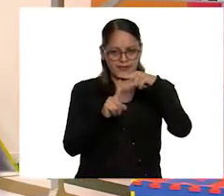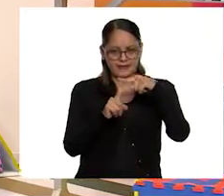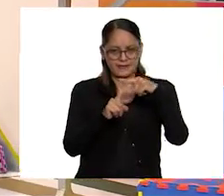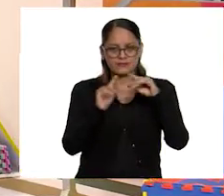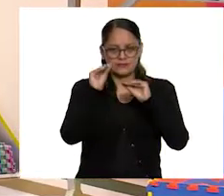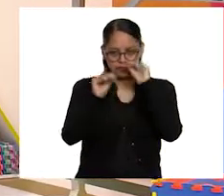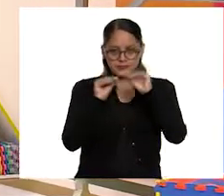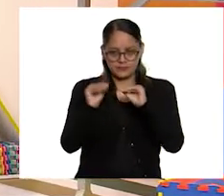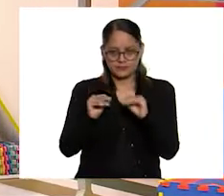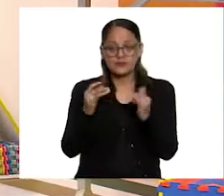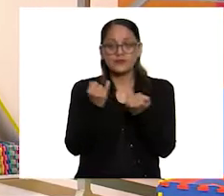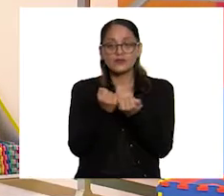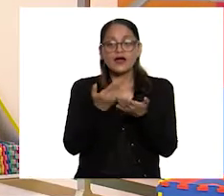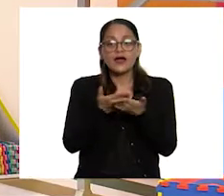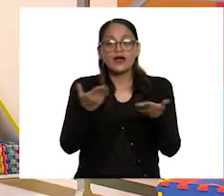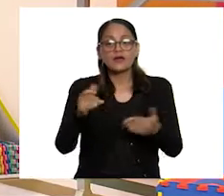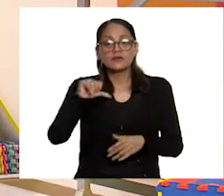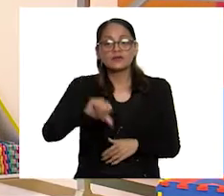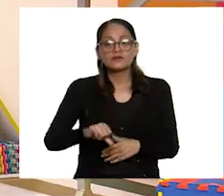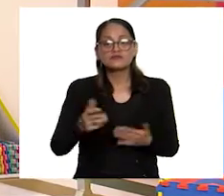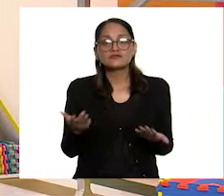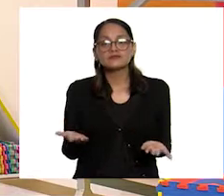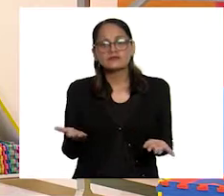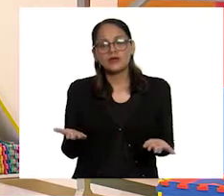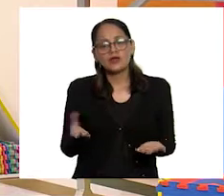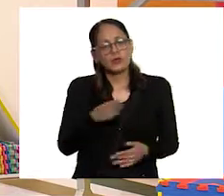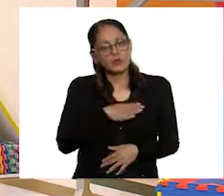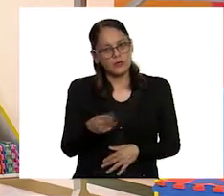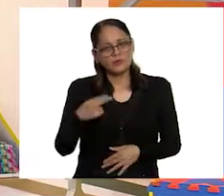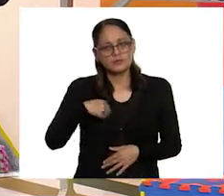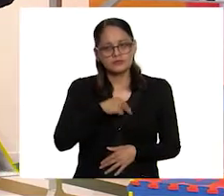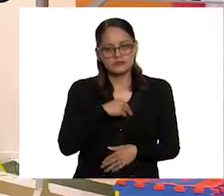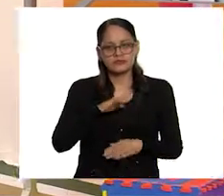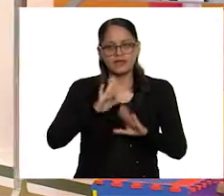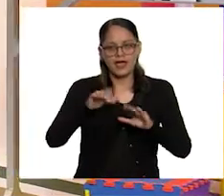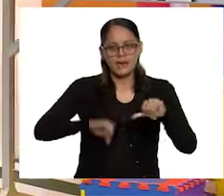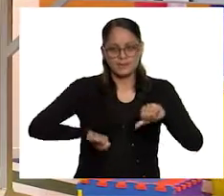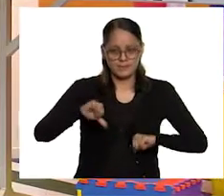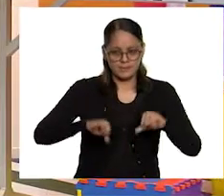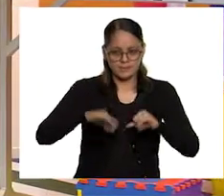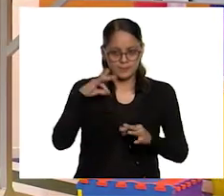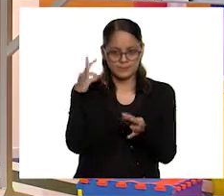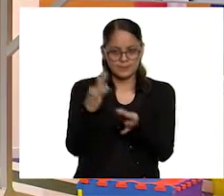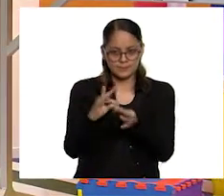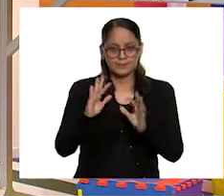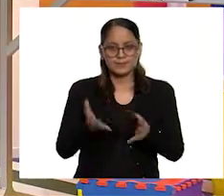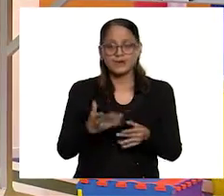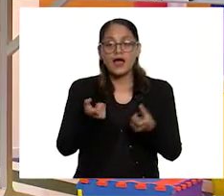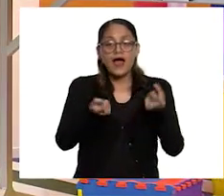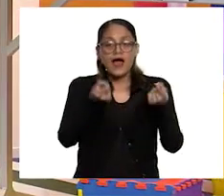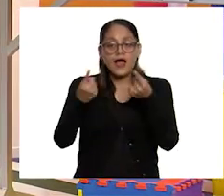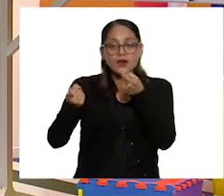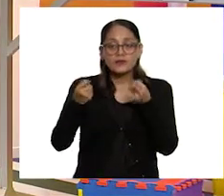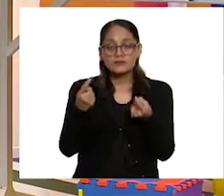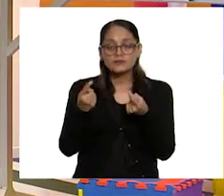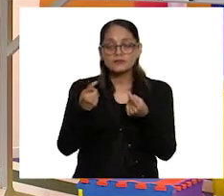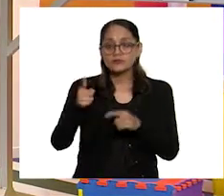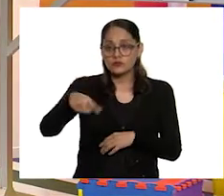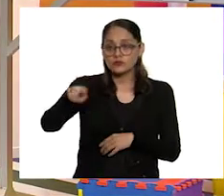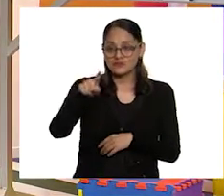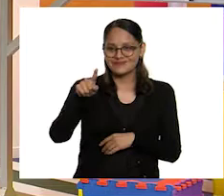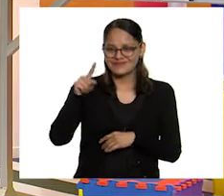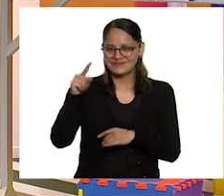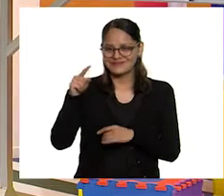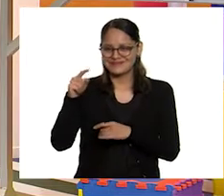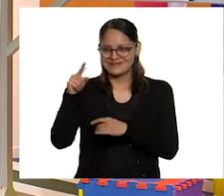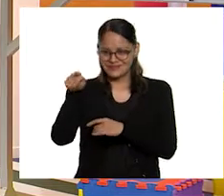sí. Y entonces el día de hoy, bueno, hicimos un ejercicio y coincidían algunas descripciones que tú habías hecho